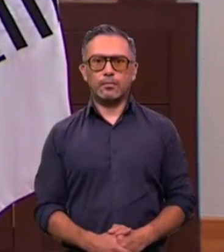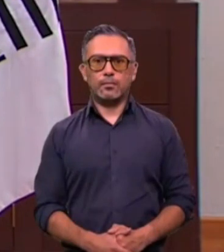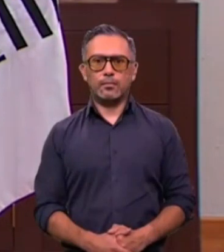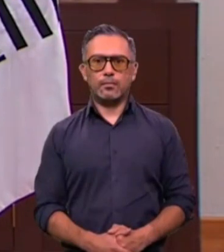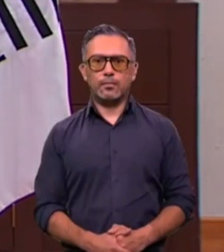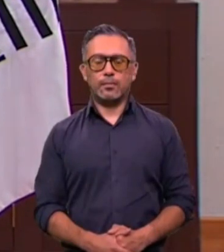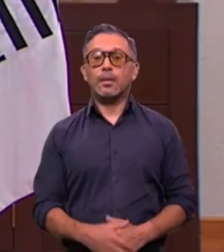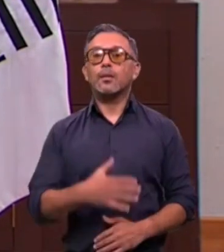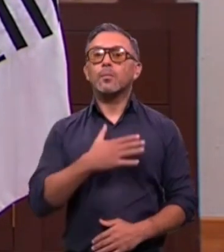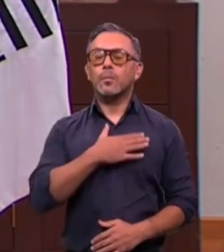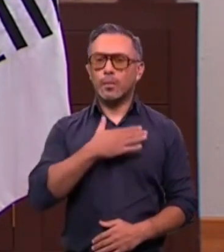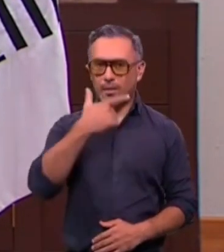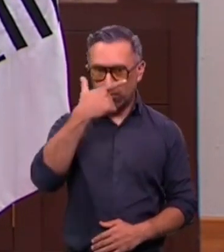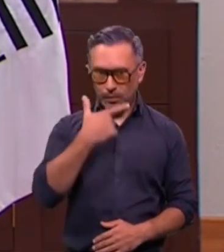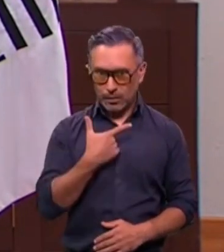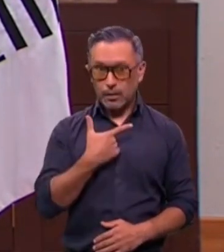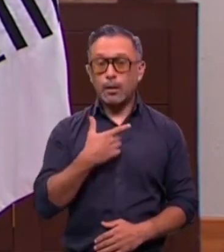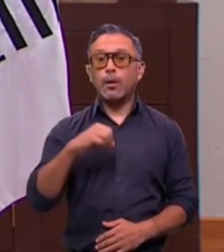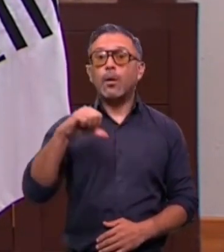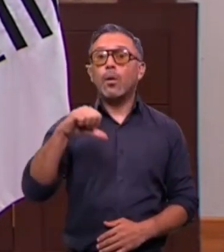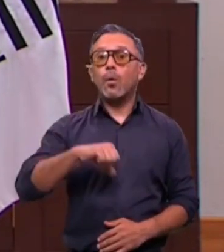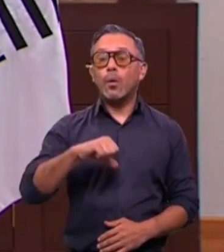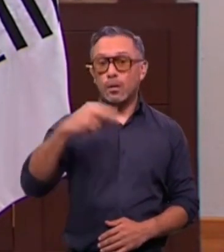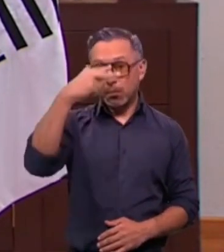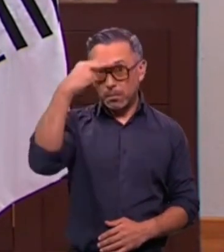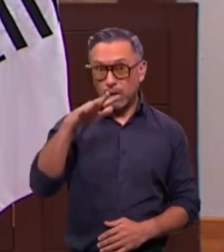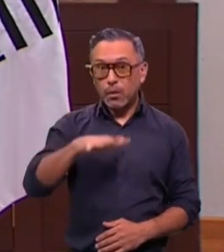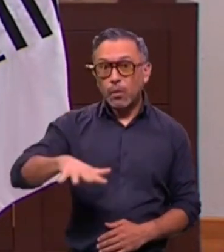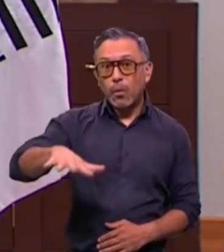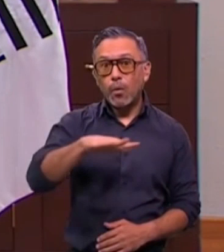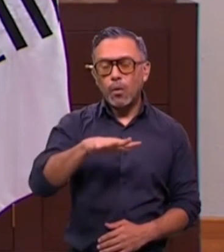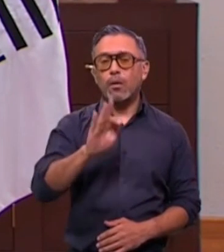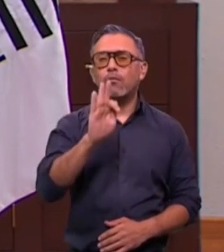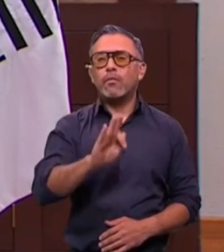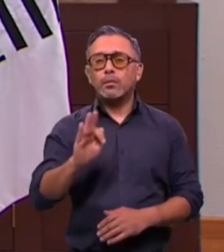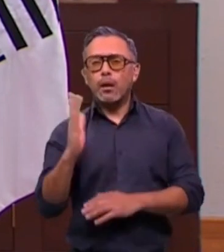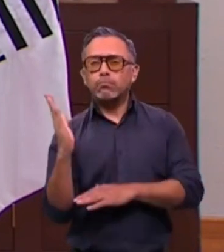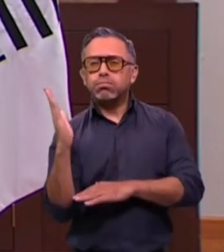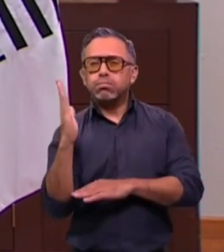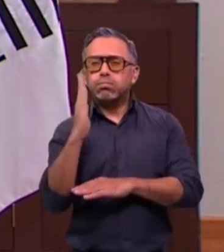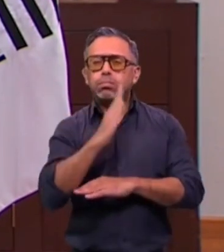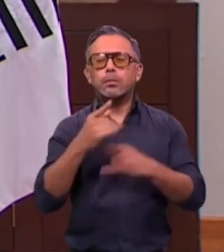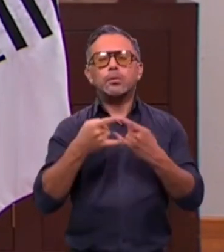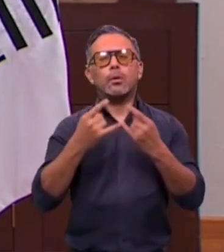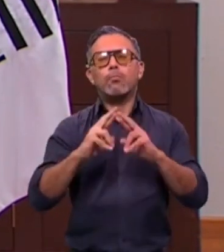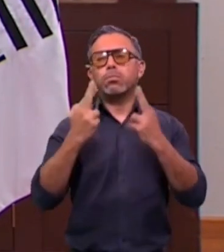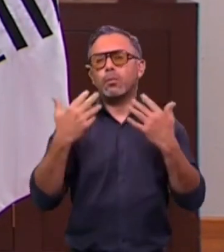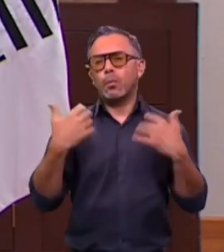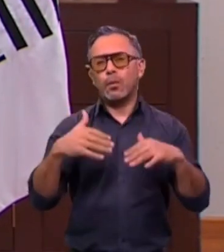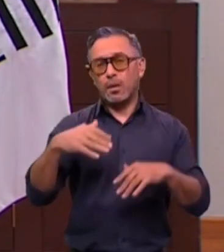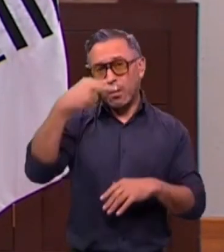Muy buenas noches. Hoy México ha vivido una jornada histórica. A lo largo y ancho de nuestro país,